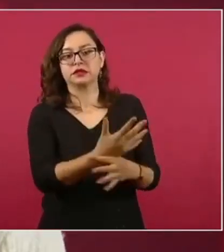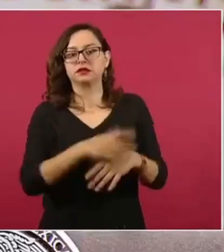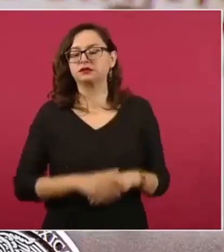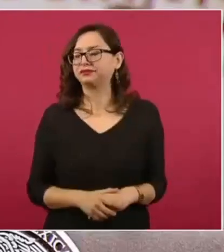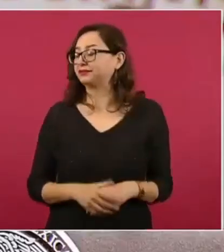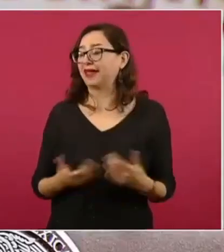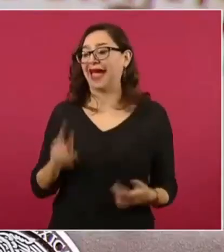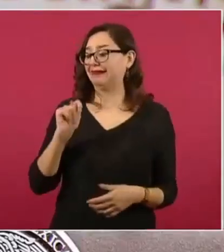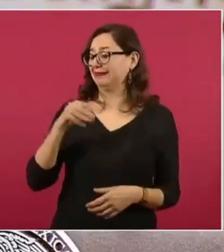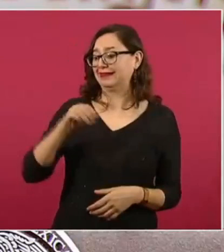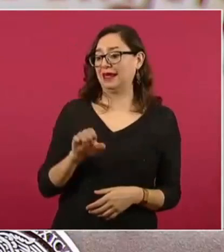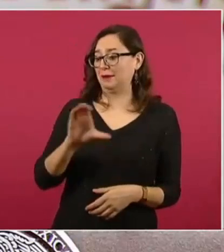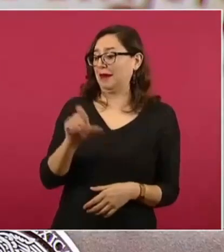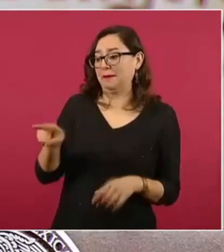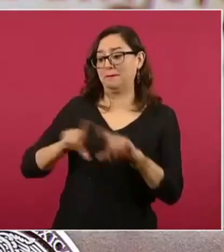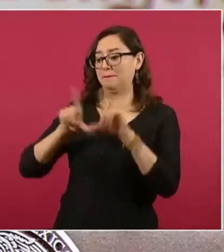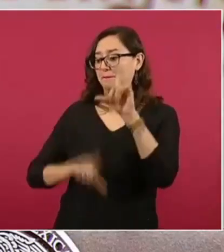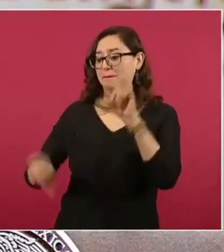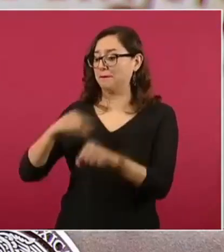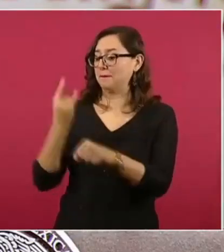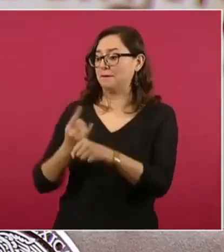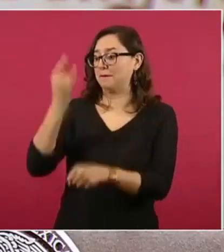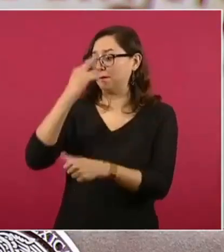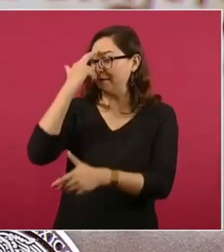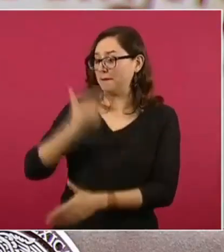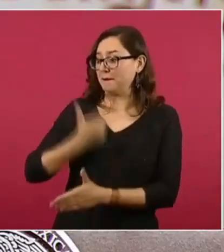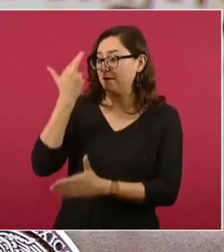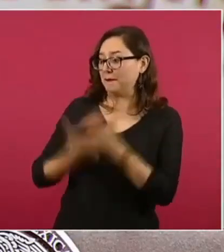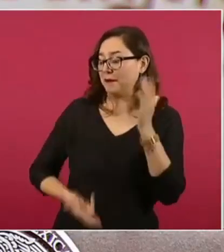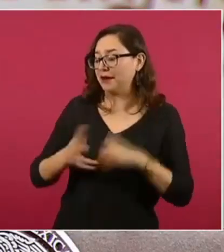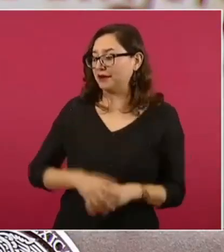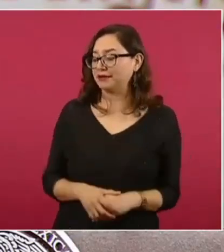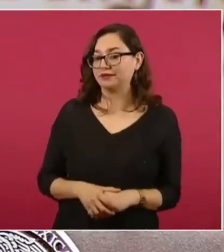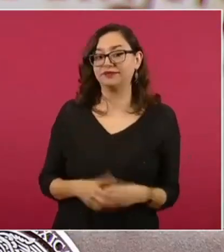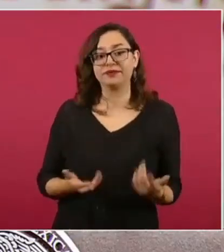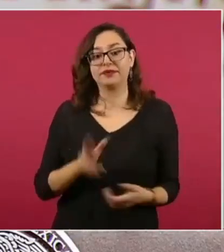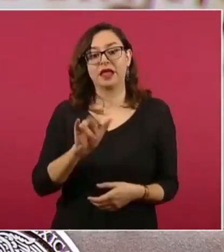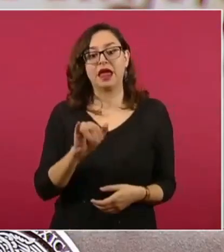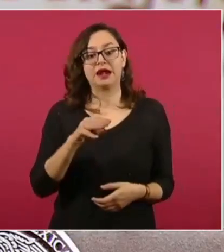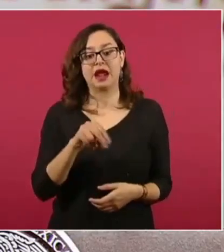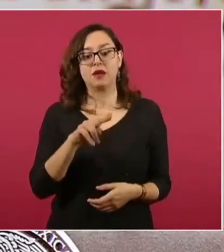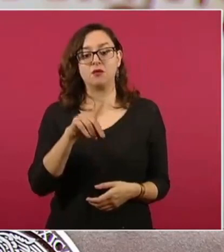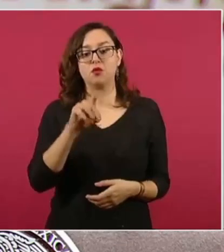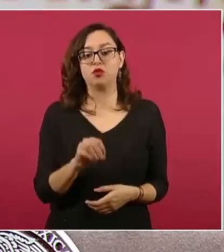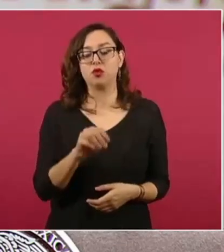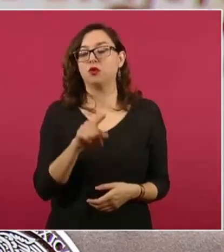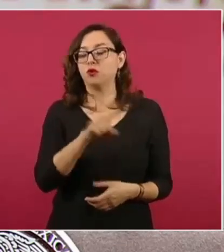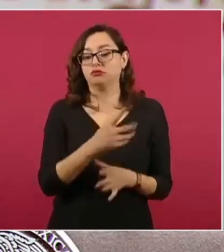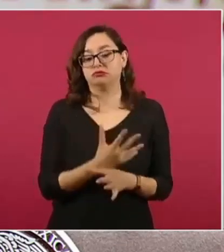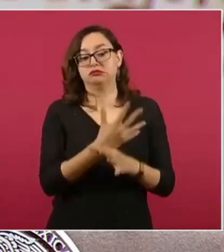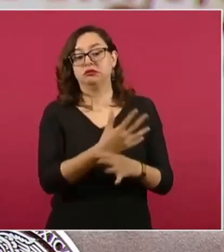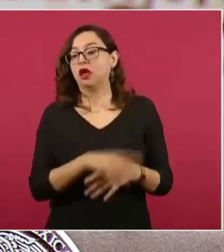está violando el tratado comercial y que como dice Raimundo Rivapalacio, el presidente es suicida, porque